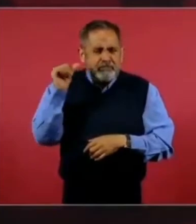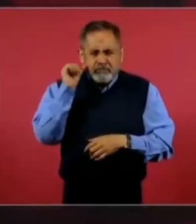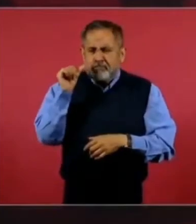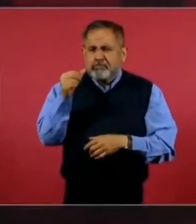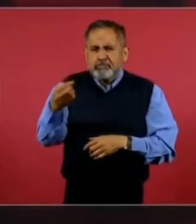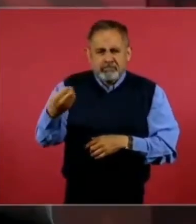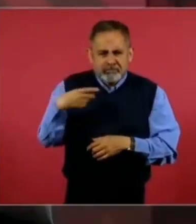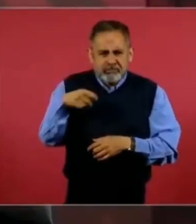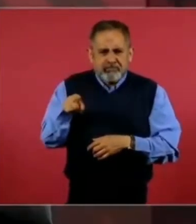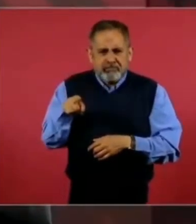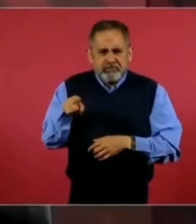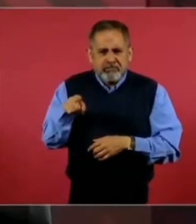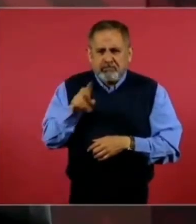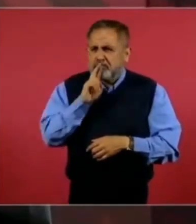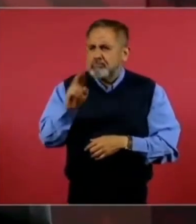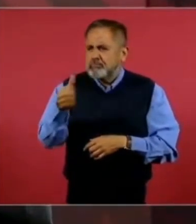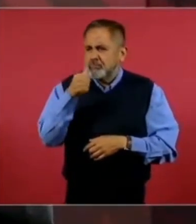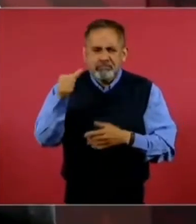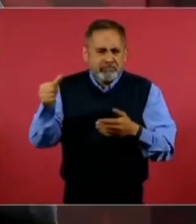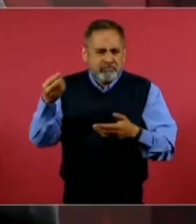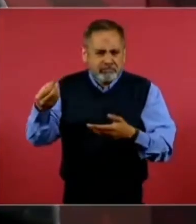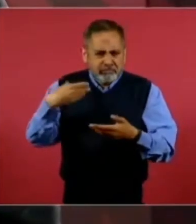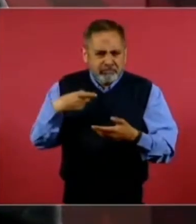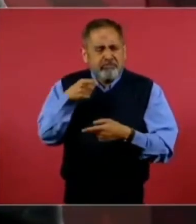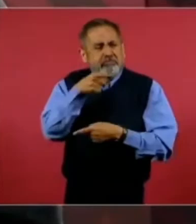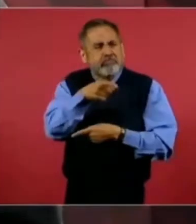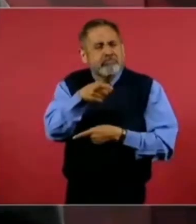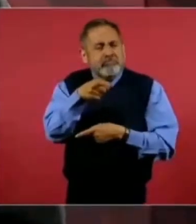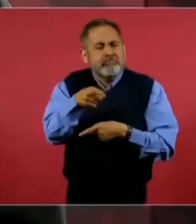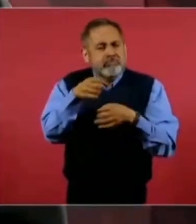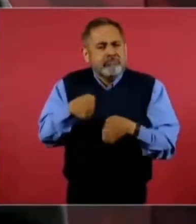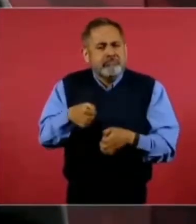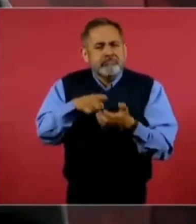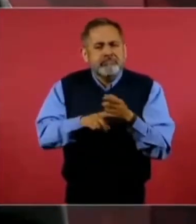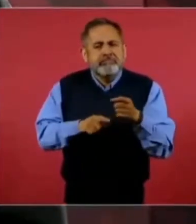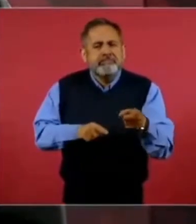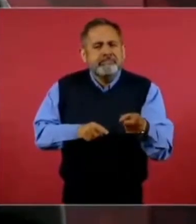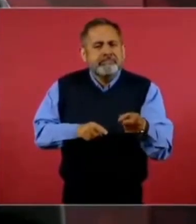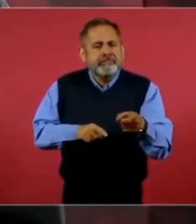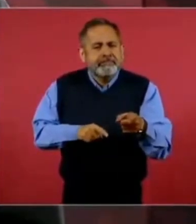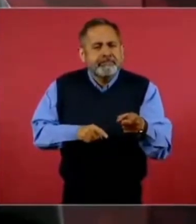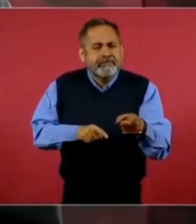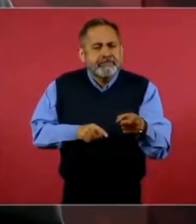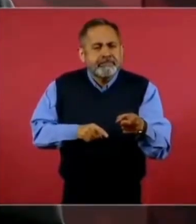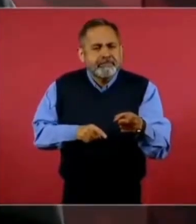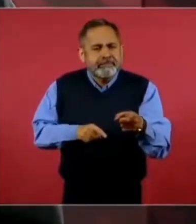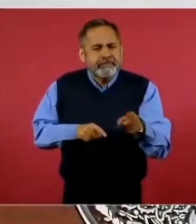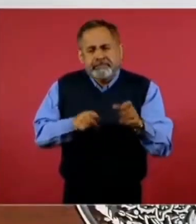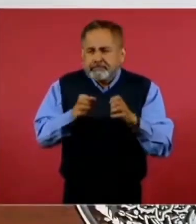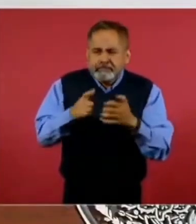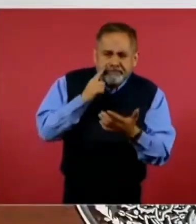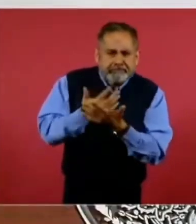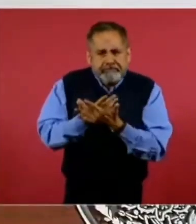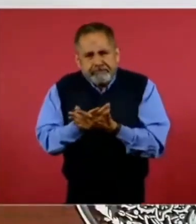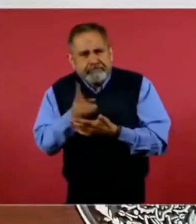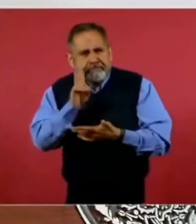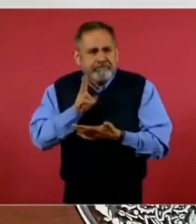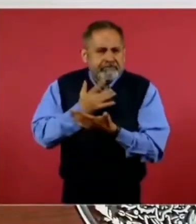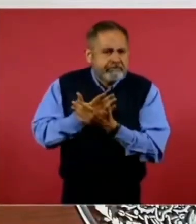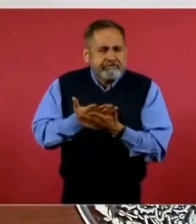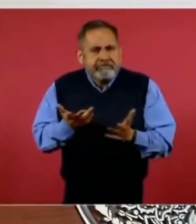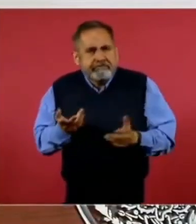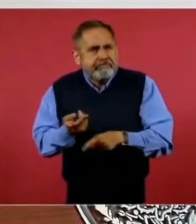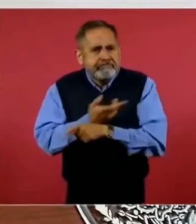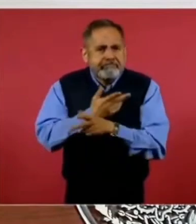el recado de que estaba pendiente si